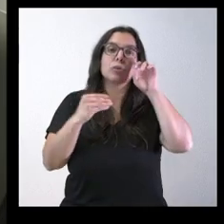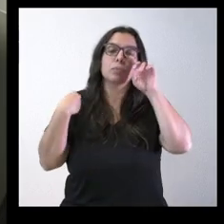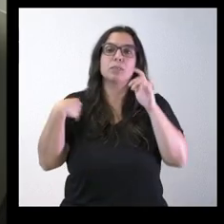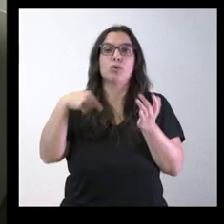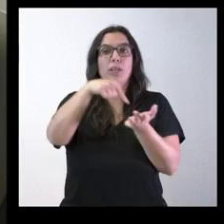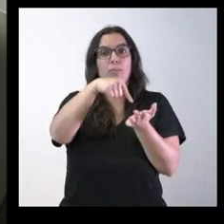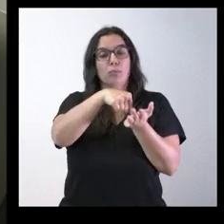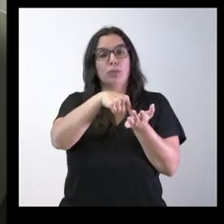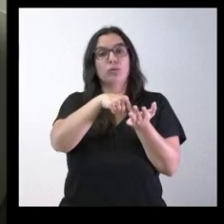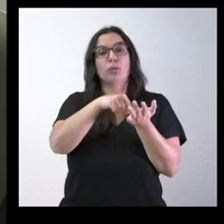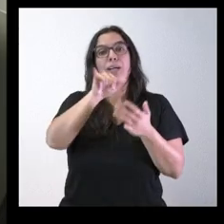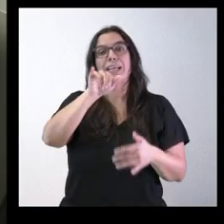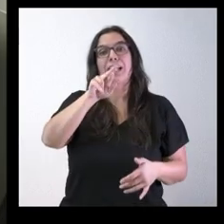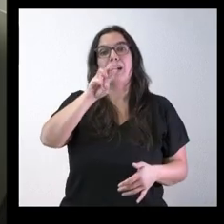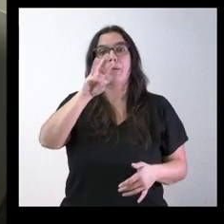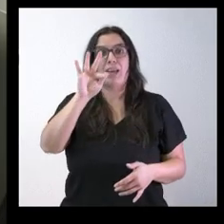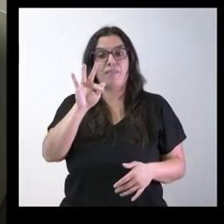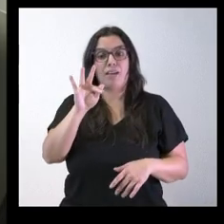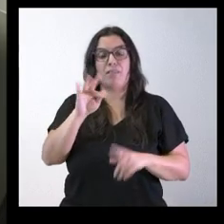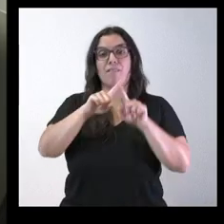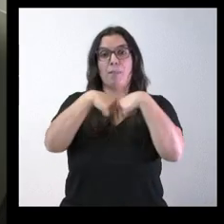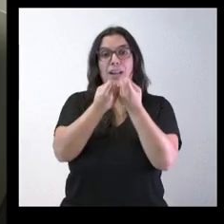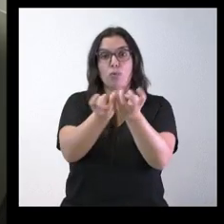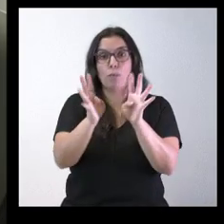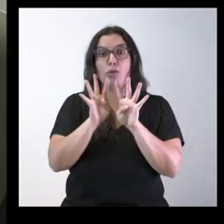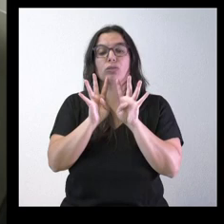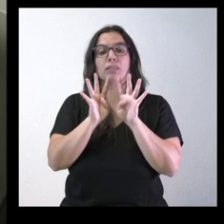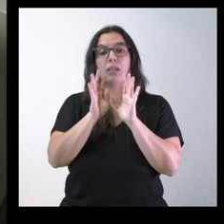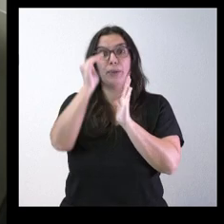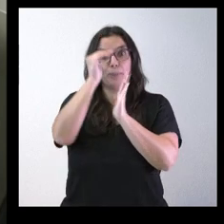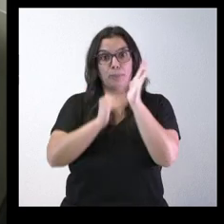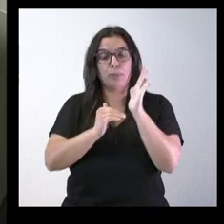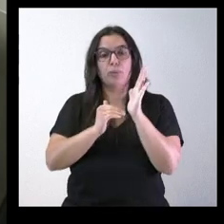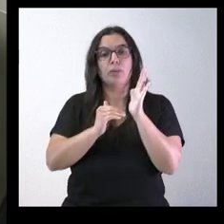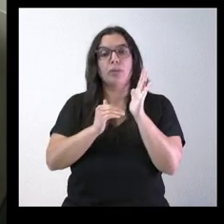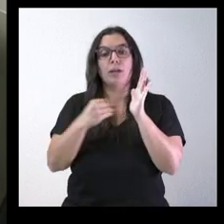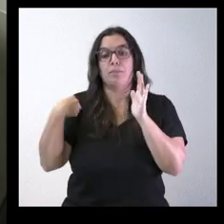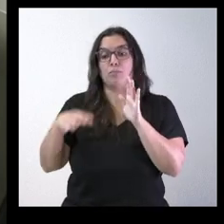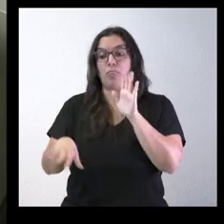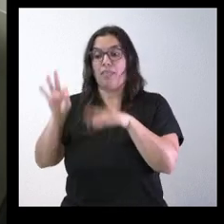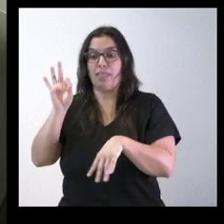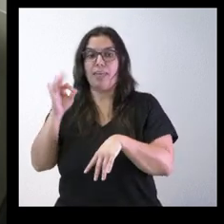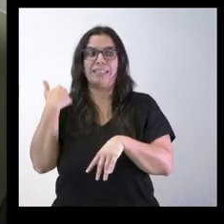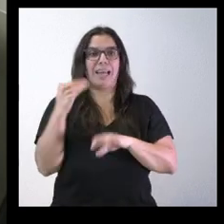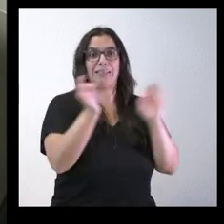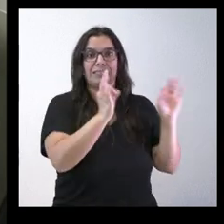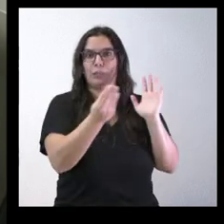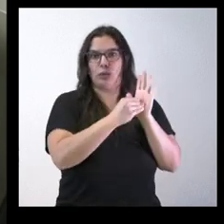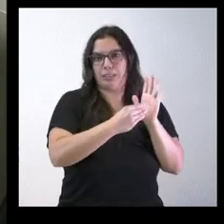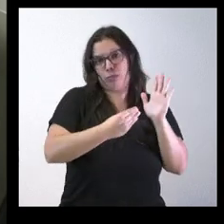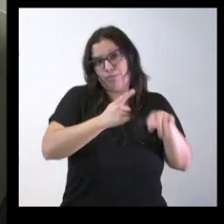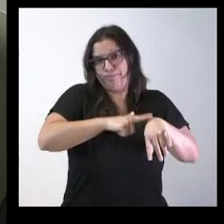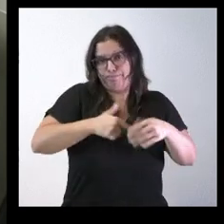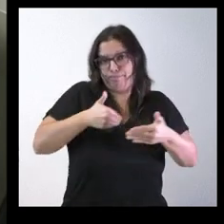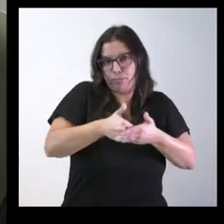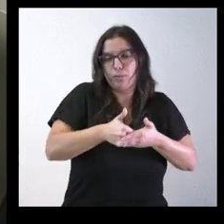el IRPF a las familias numerosas cuando se decide ya estaba todo más o menos hecho y no había tiempo para incluirlo y de ahí que